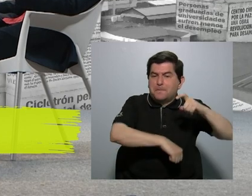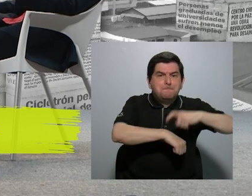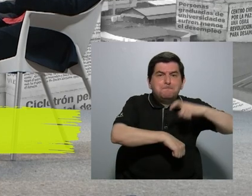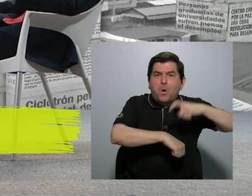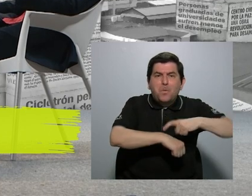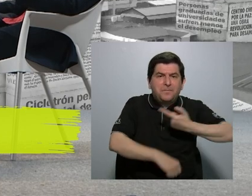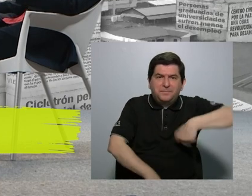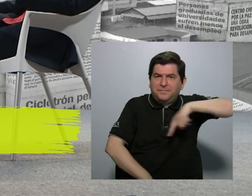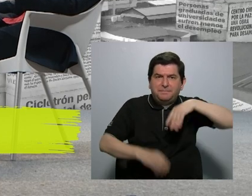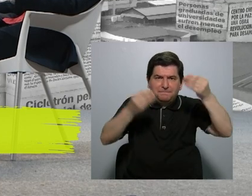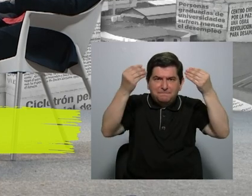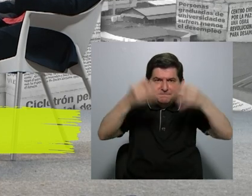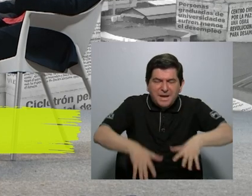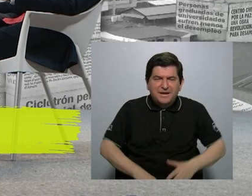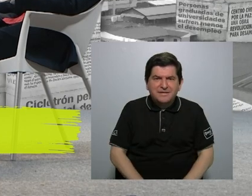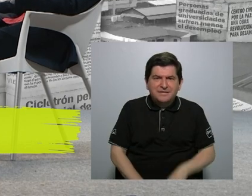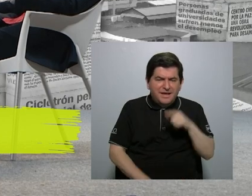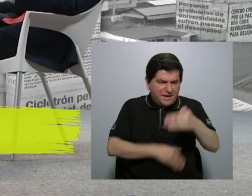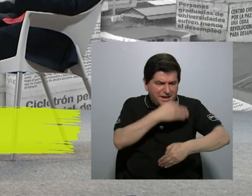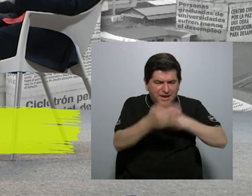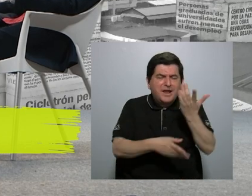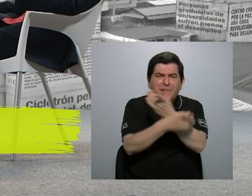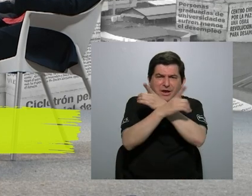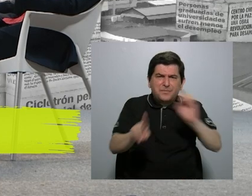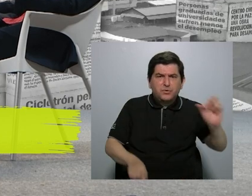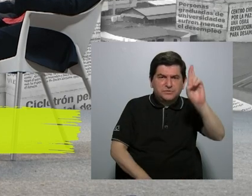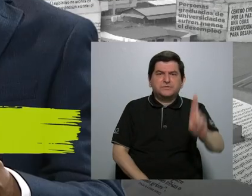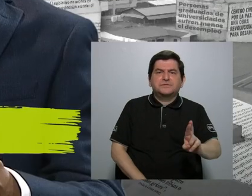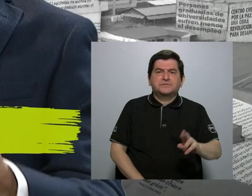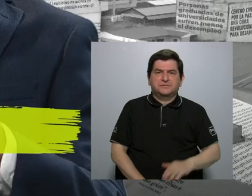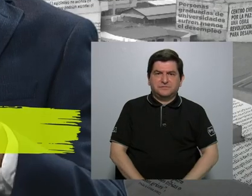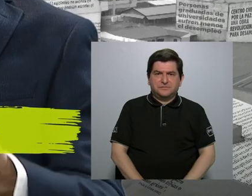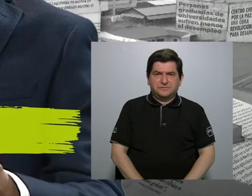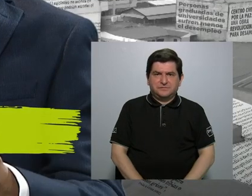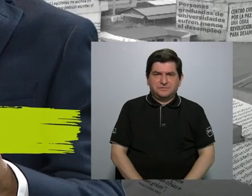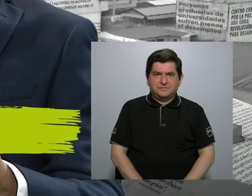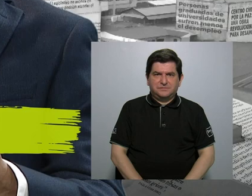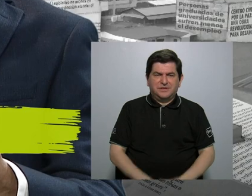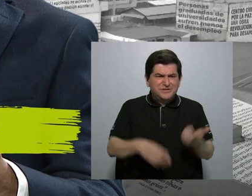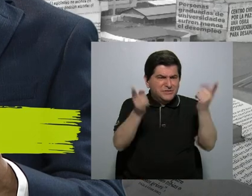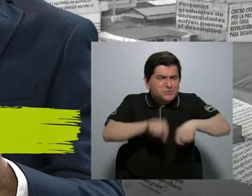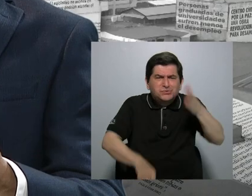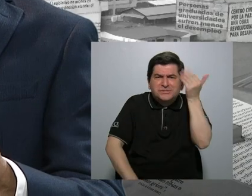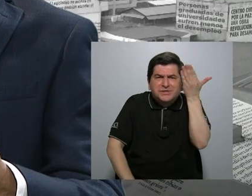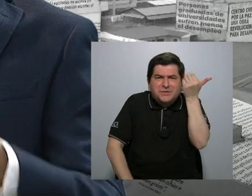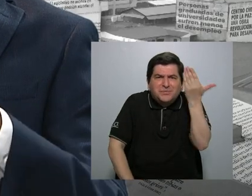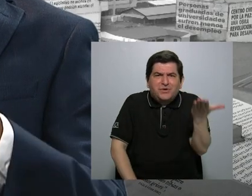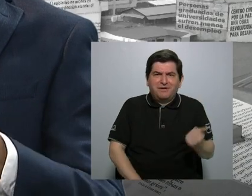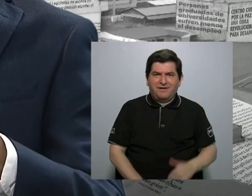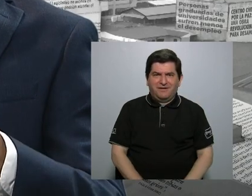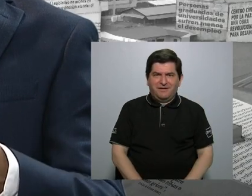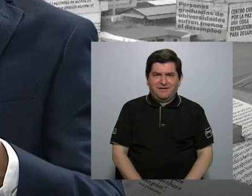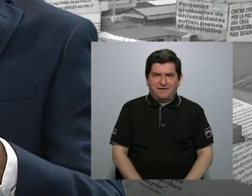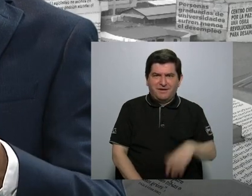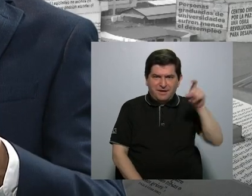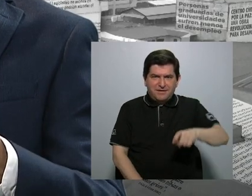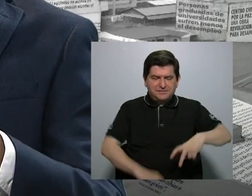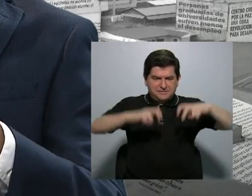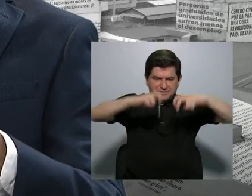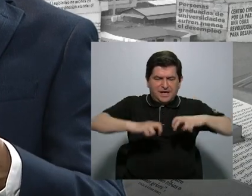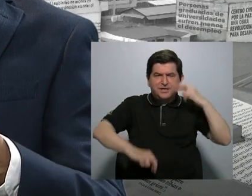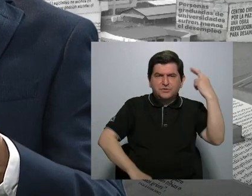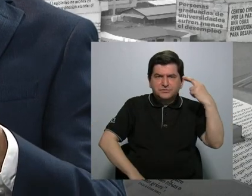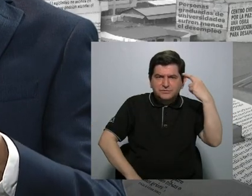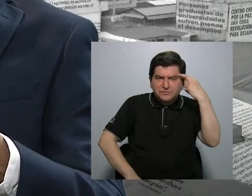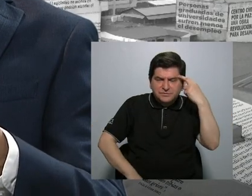perdido ese hilo conductor democrático costarricense? ¿Por qué nos está ocurriendo? Tenemos que sentarnos a reflexionar,